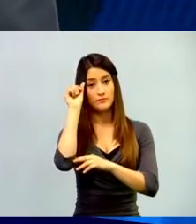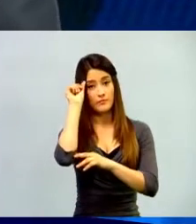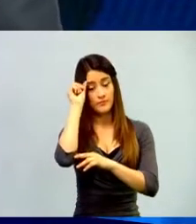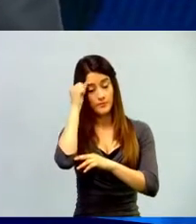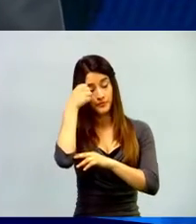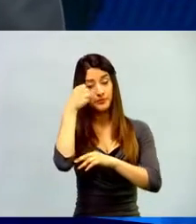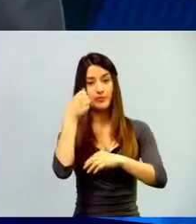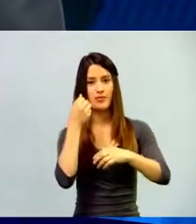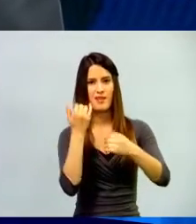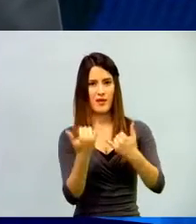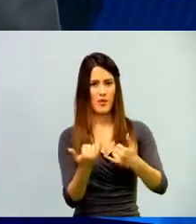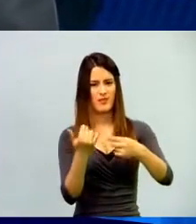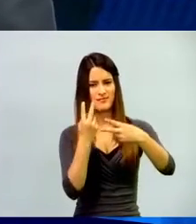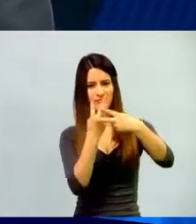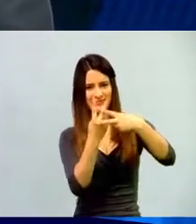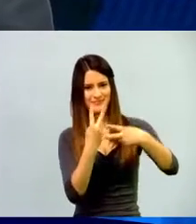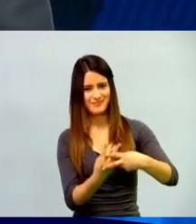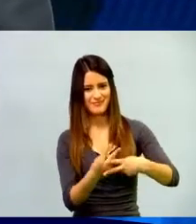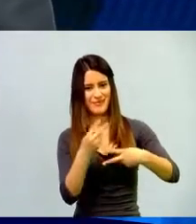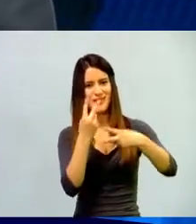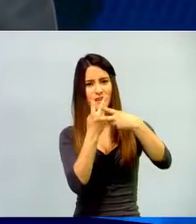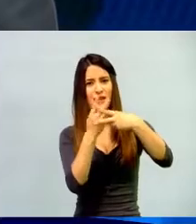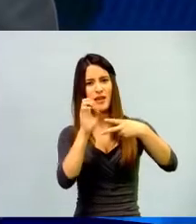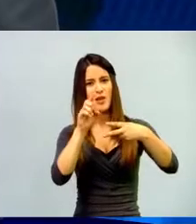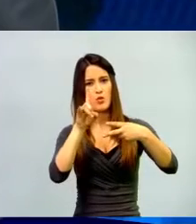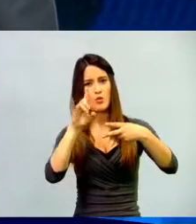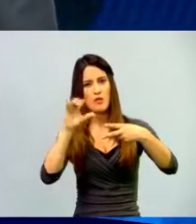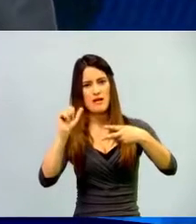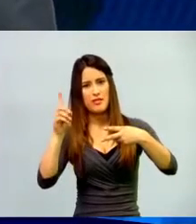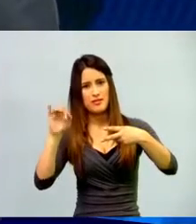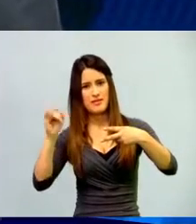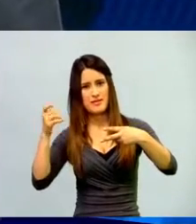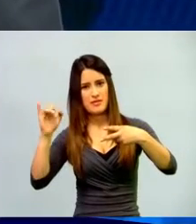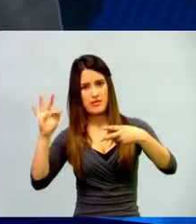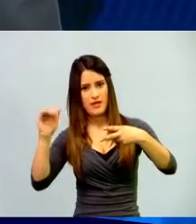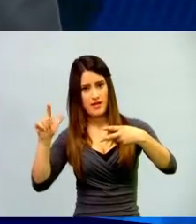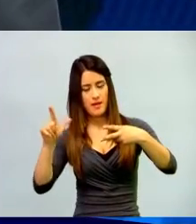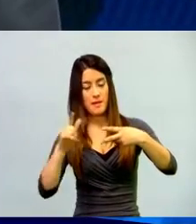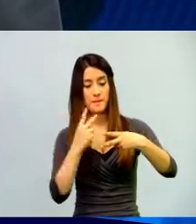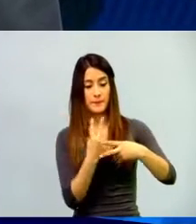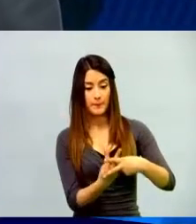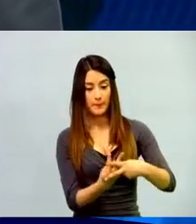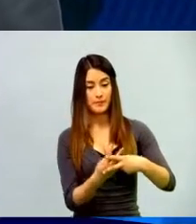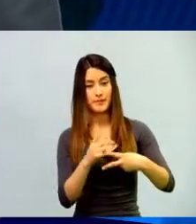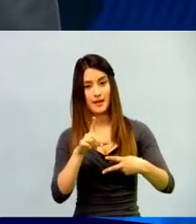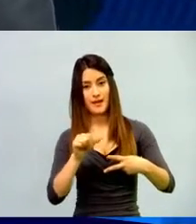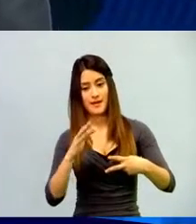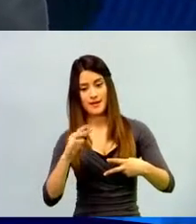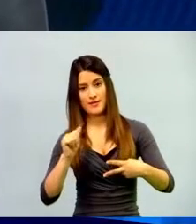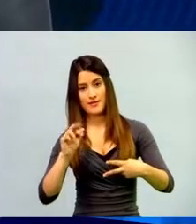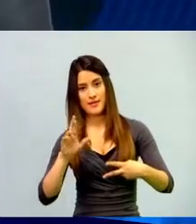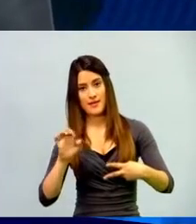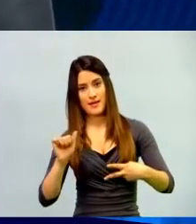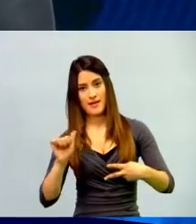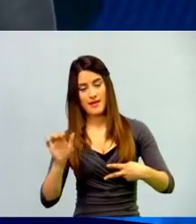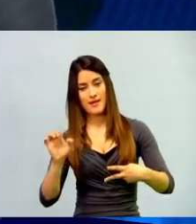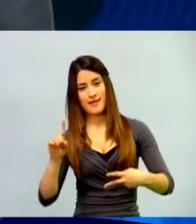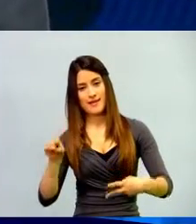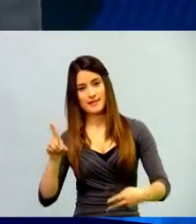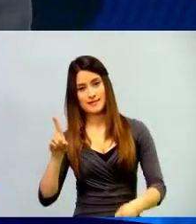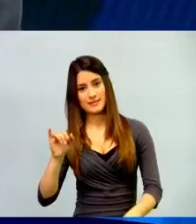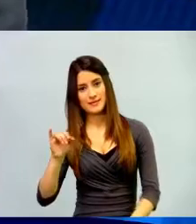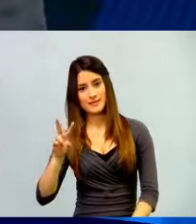Educa Digital y numeral La Tarea es Divertirse para poder recibir sus respuestas, comentarios,